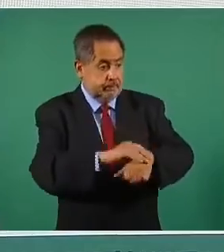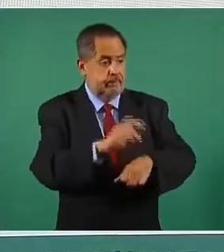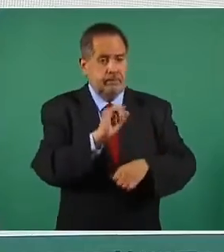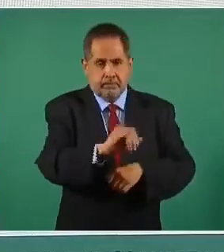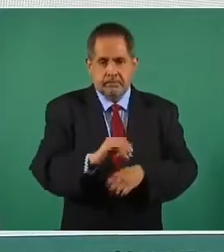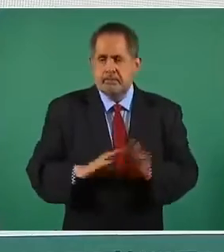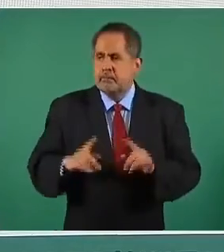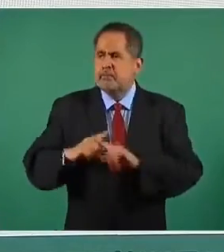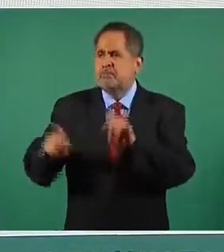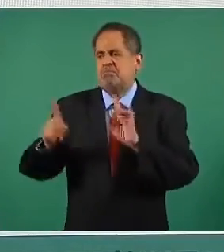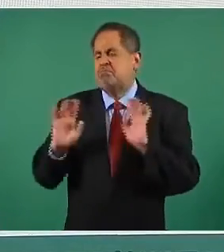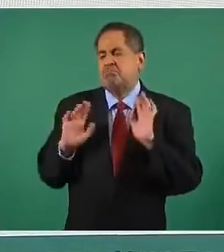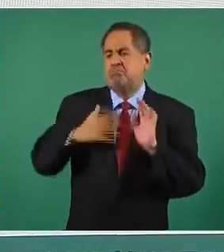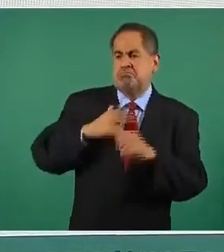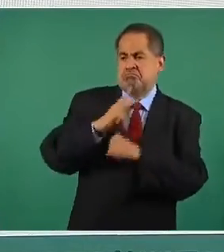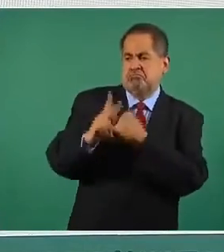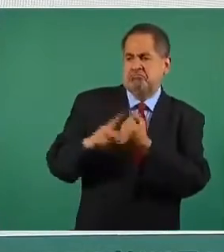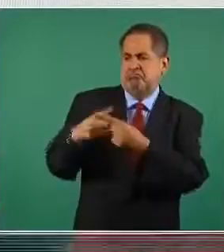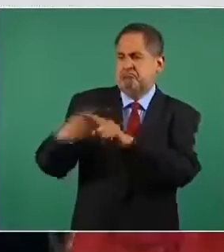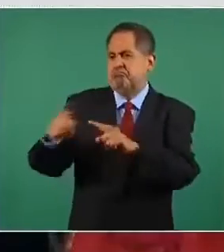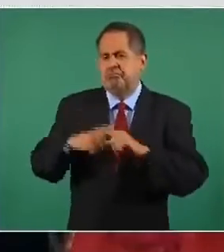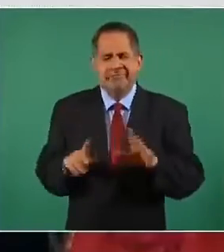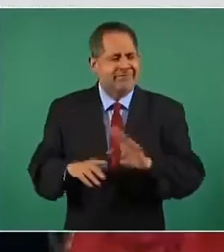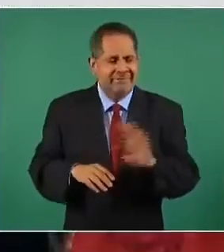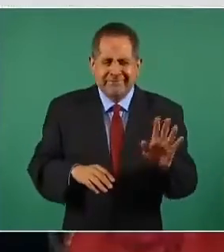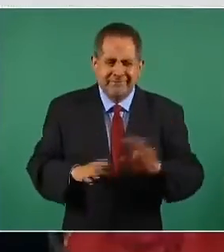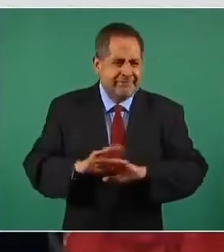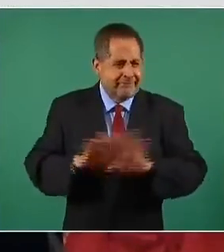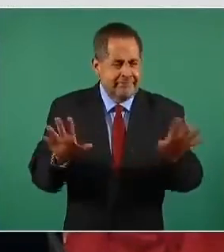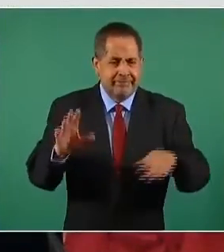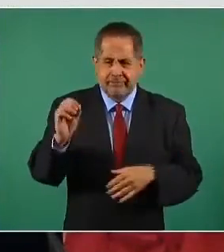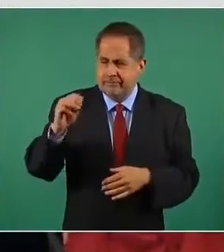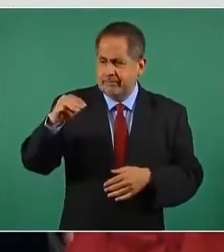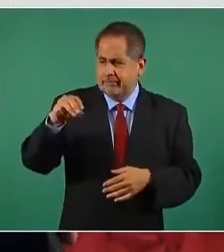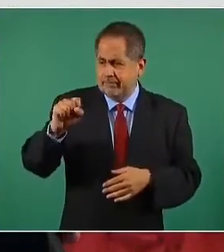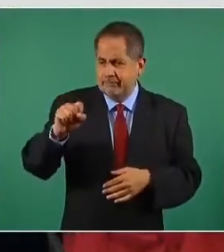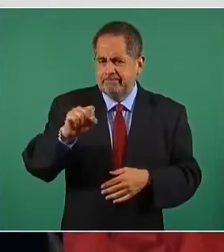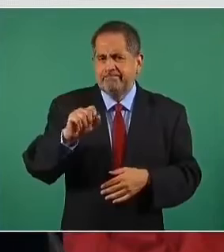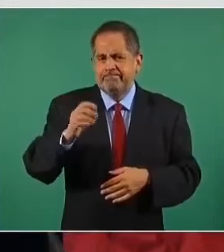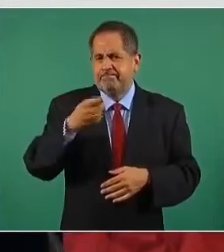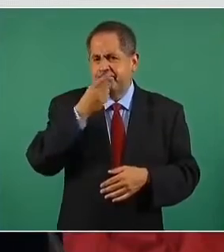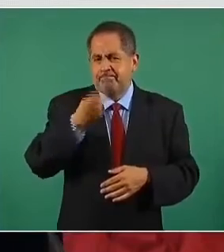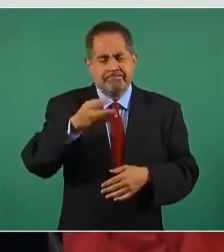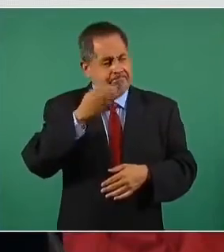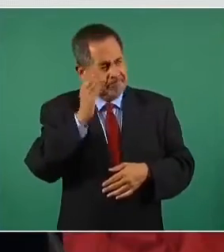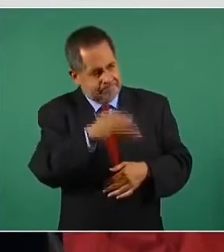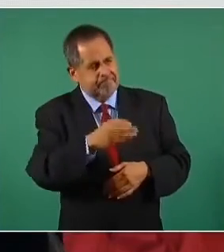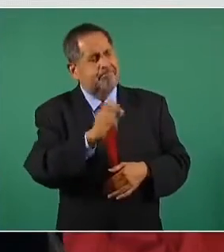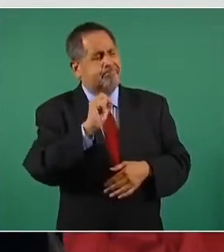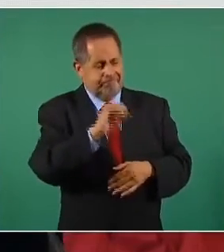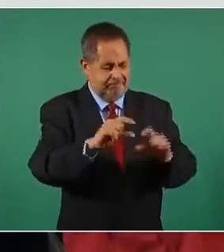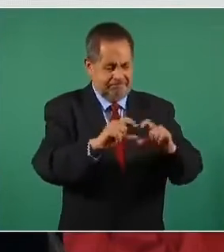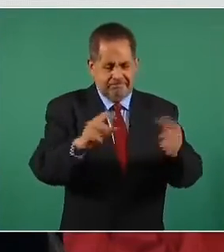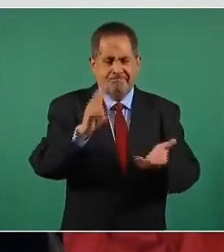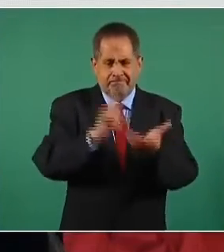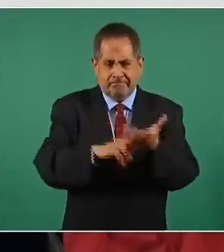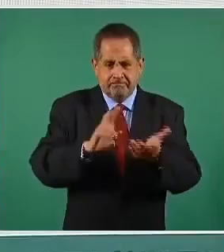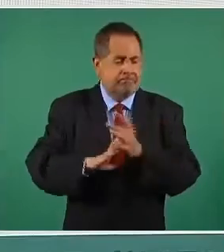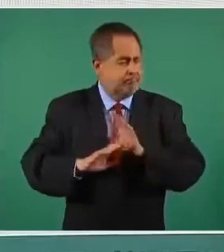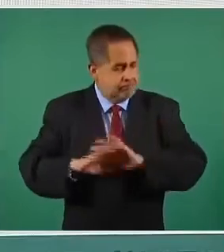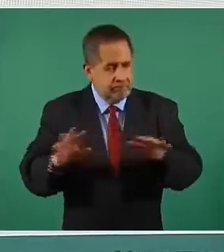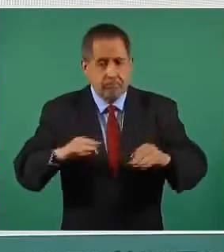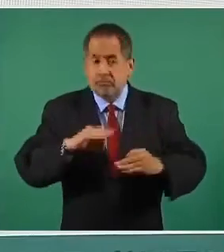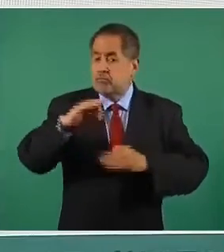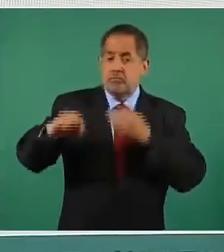geopolítica con las vacunas. Si la Organización Mundial de la Salud reconoce y acredita una vacuna, todos los